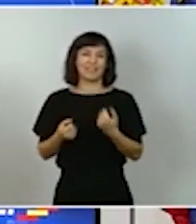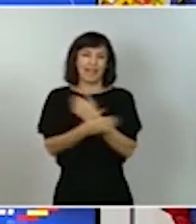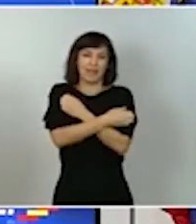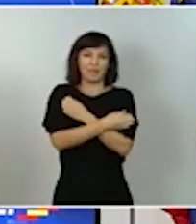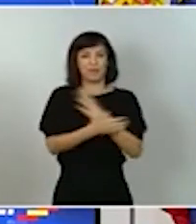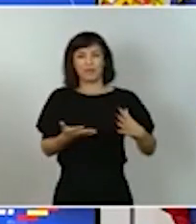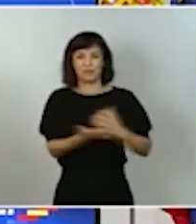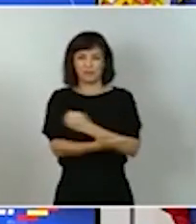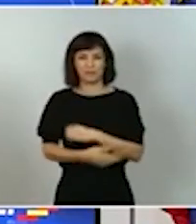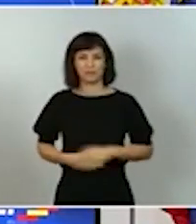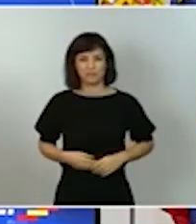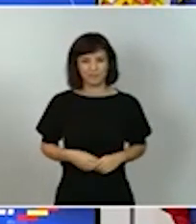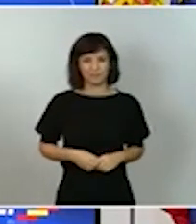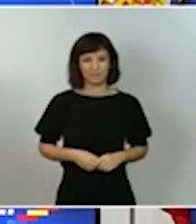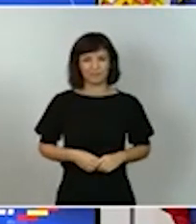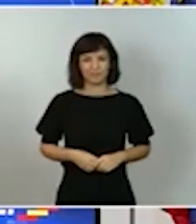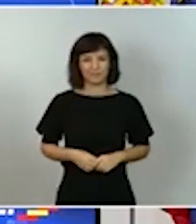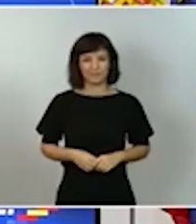todas las